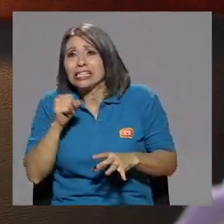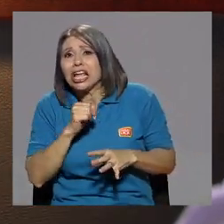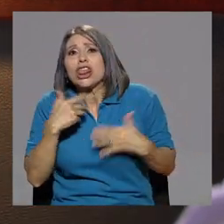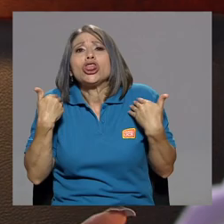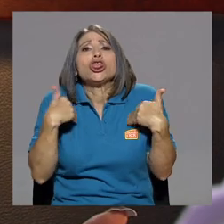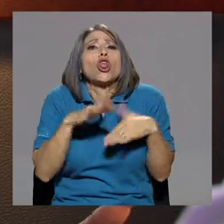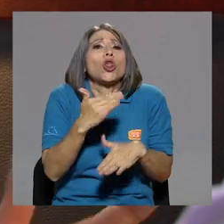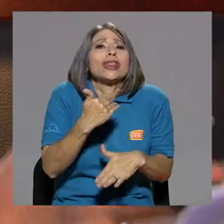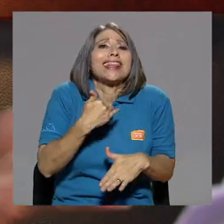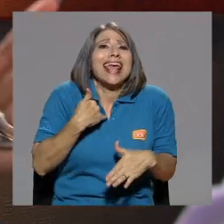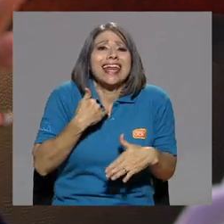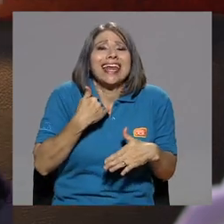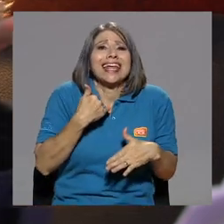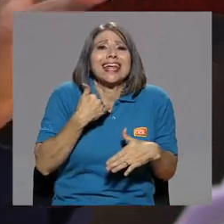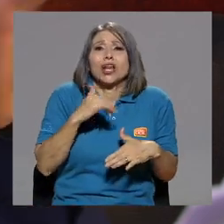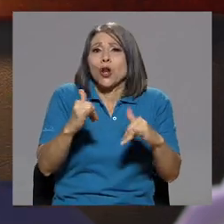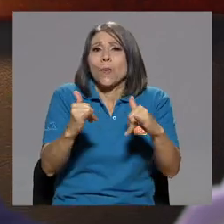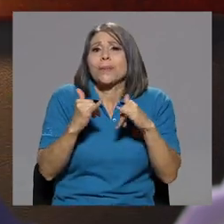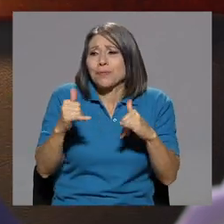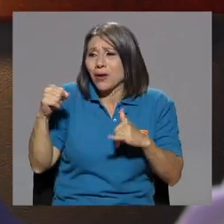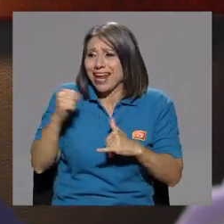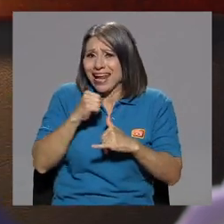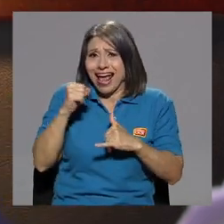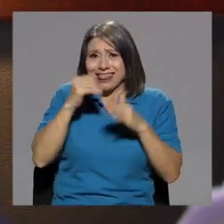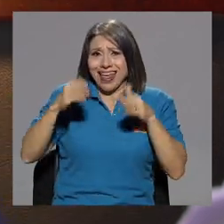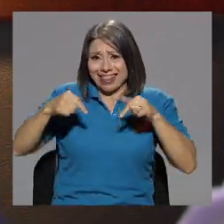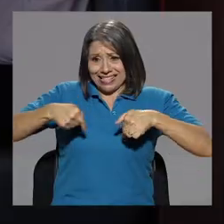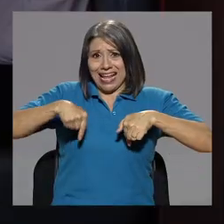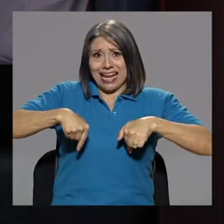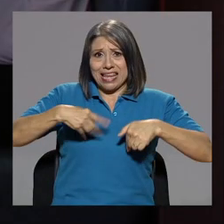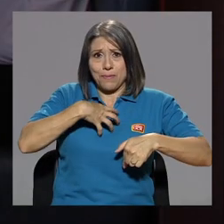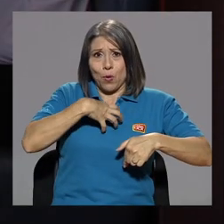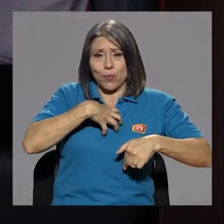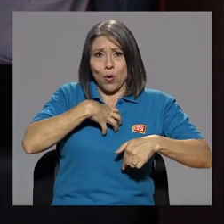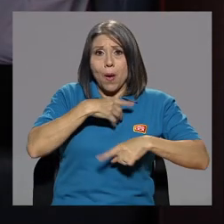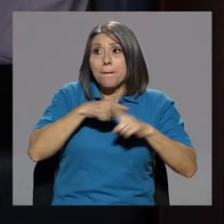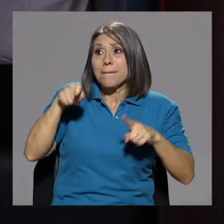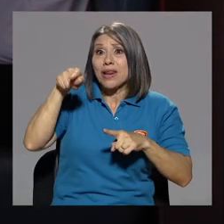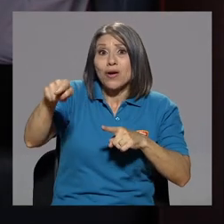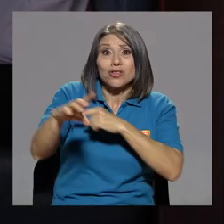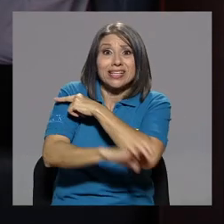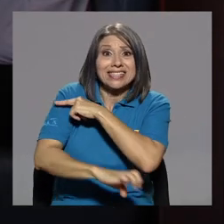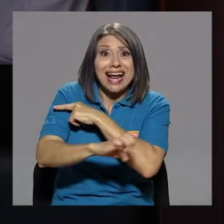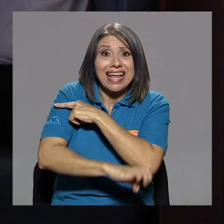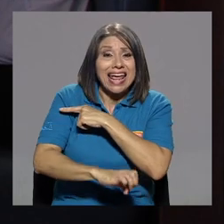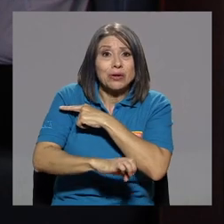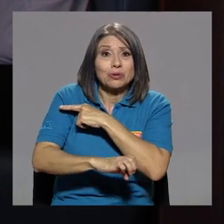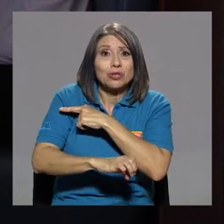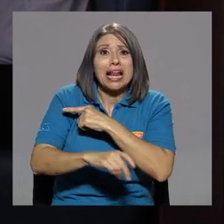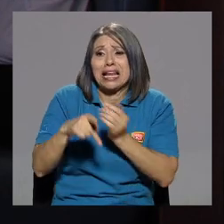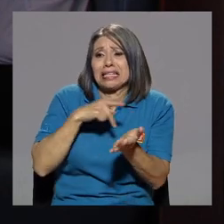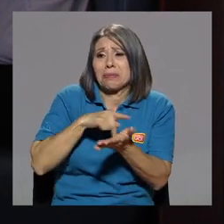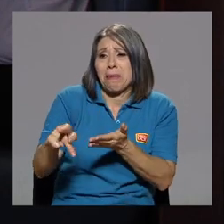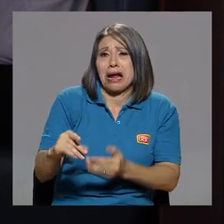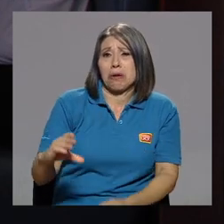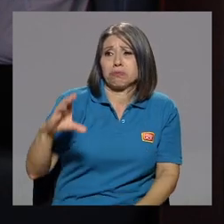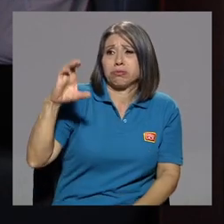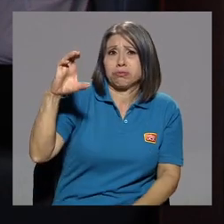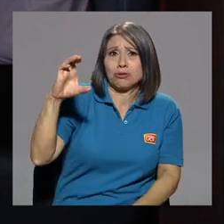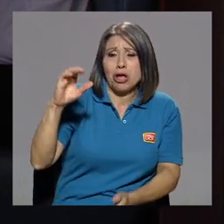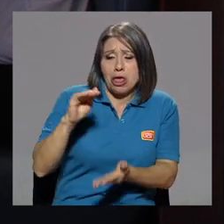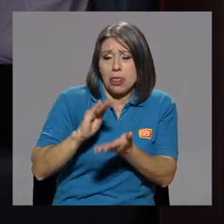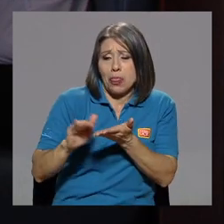digo yo. Y les pagan cualquier cantidad de plata. Se llevan todos los dólares. Y